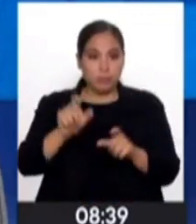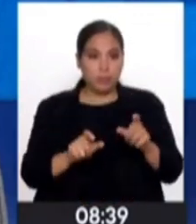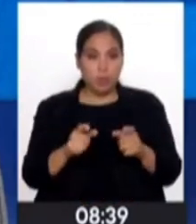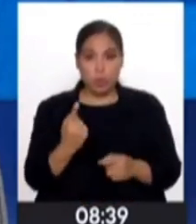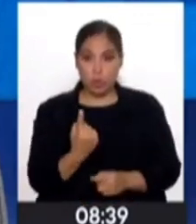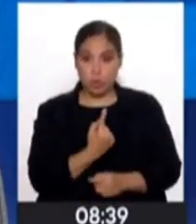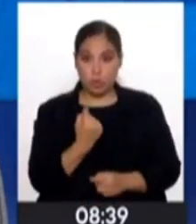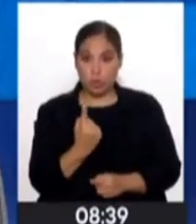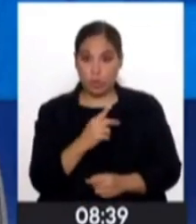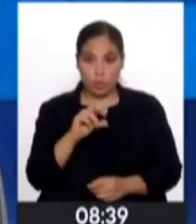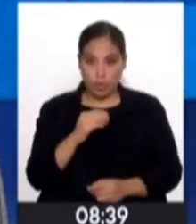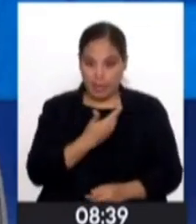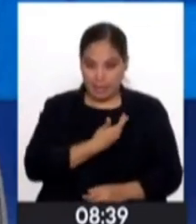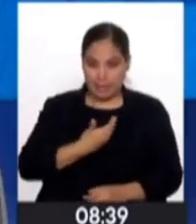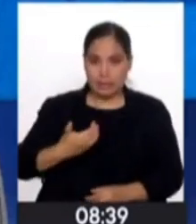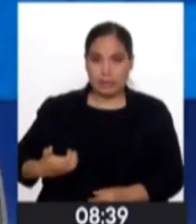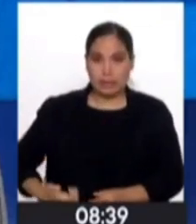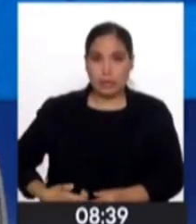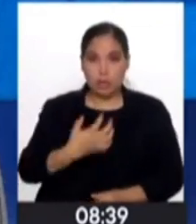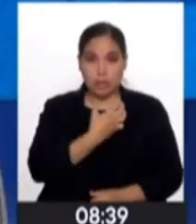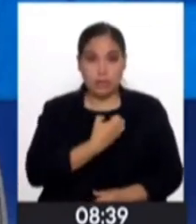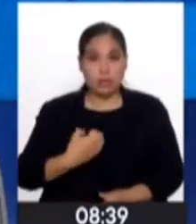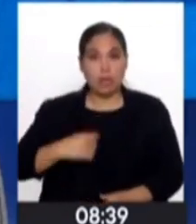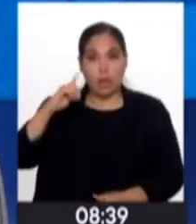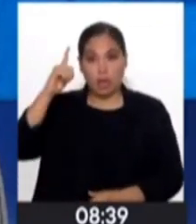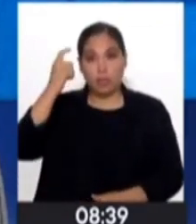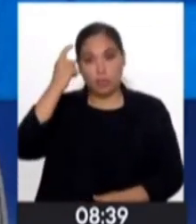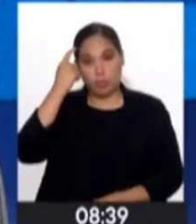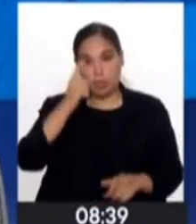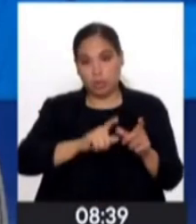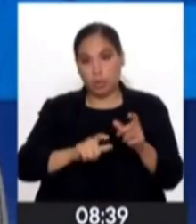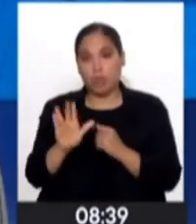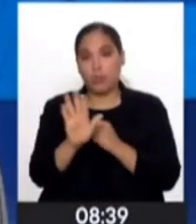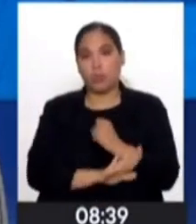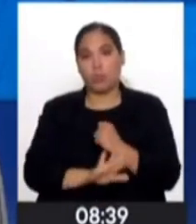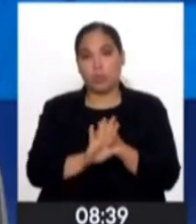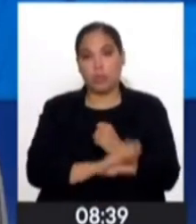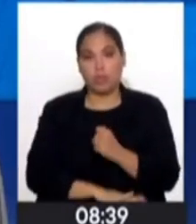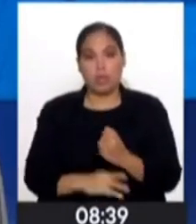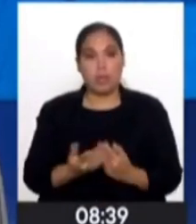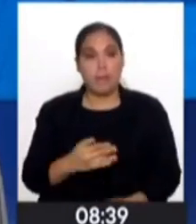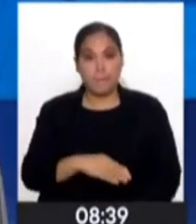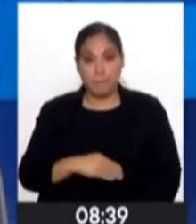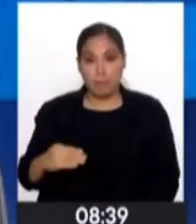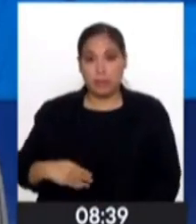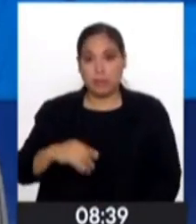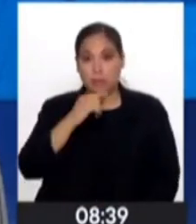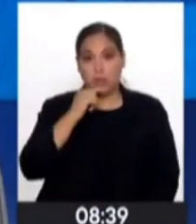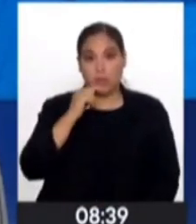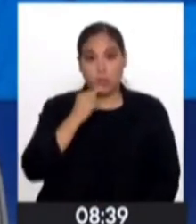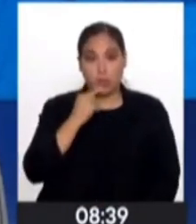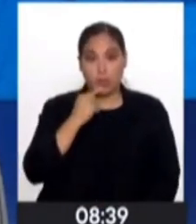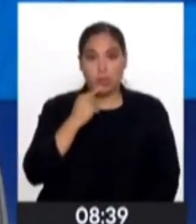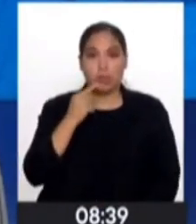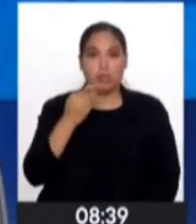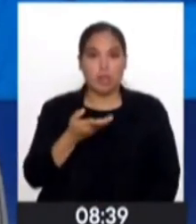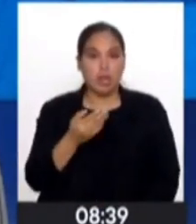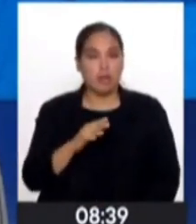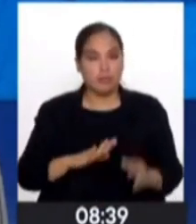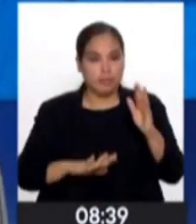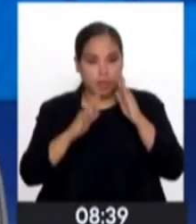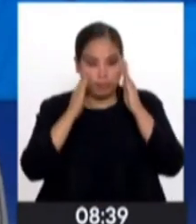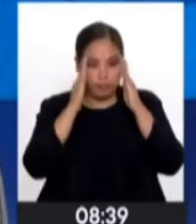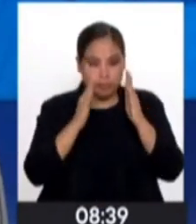están solas. El Estado, las políticas públicas del Estado, para protegerlas. Entonces, el Ministerio de la Mujer y Poblaciones Vulnerables se